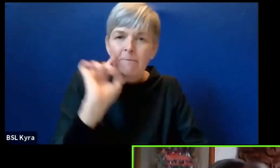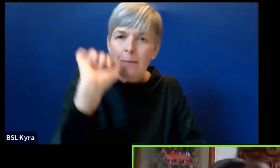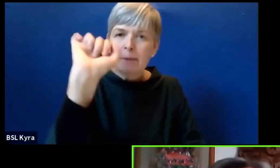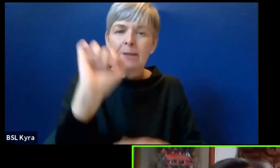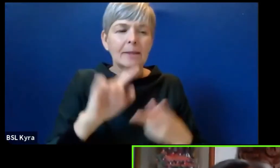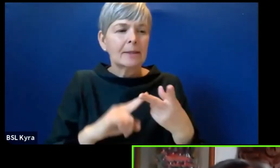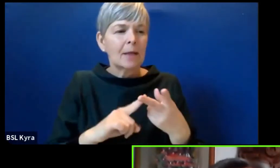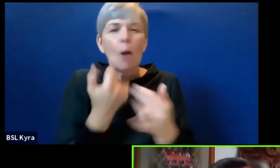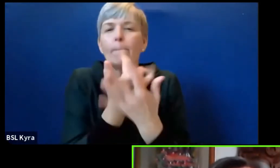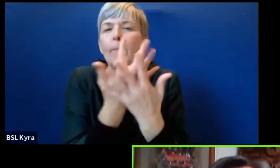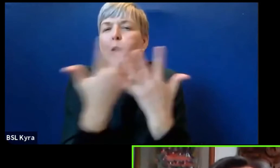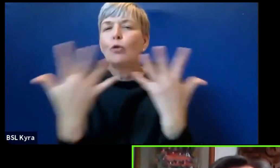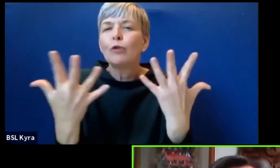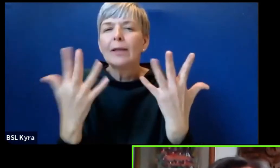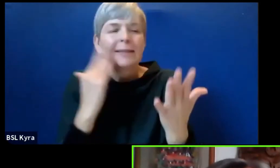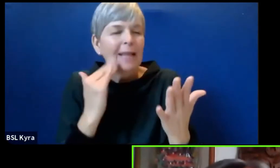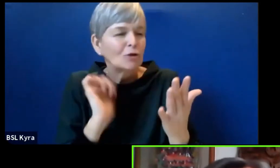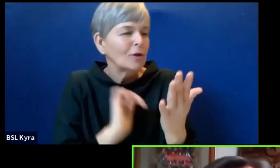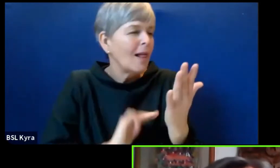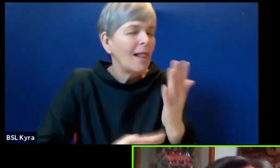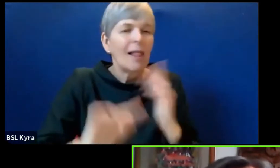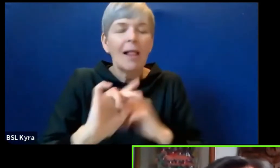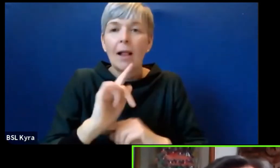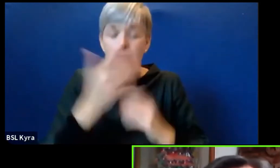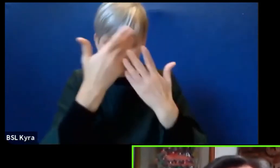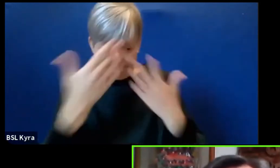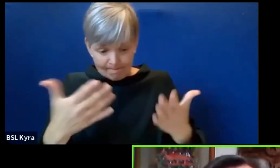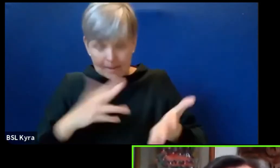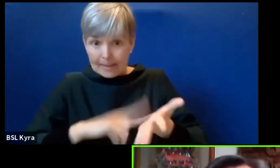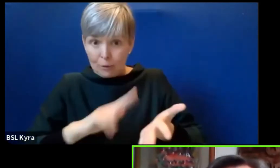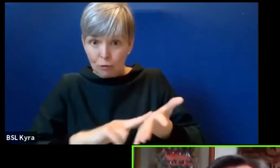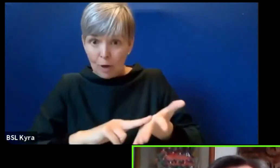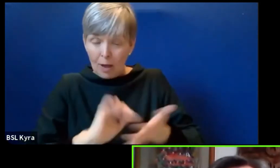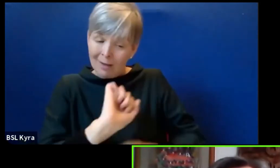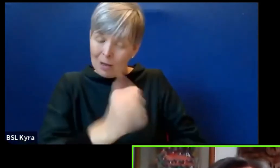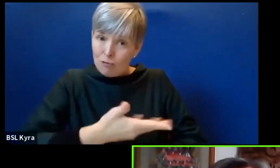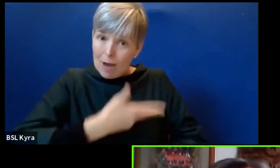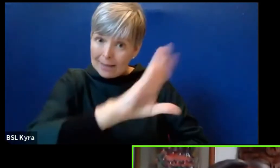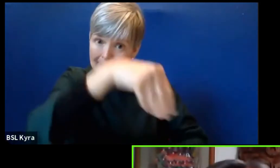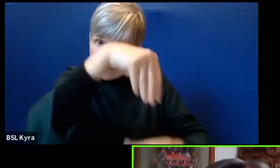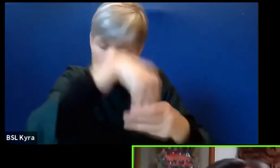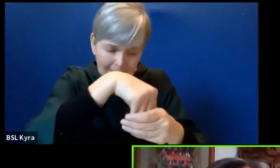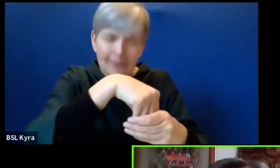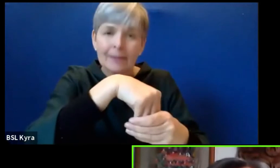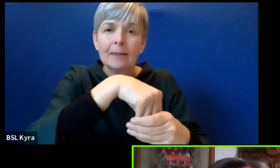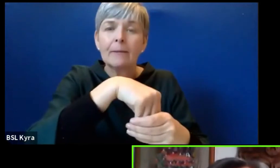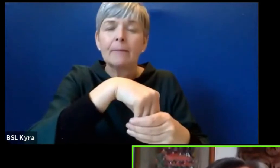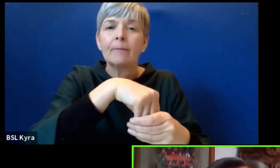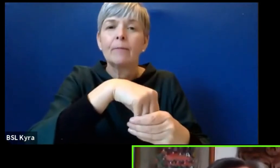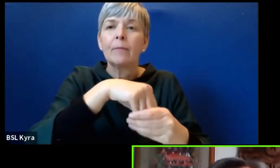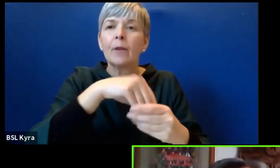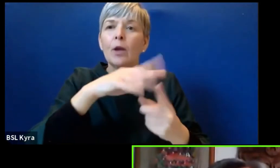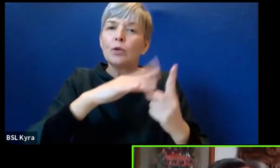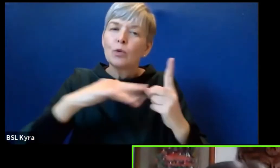un país donde vamos a desprivatizar los derechos sociales, vamos a desprivatizar los